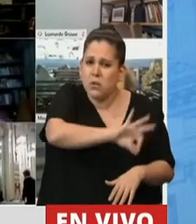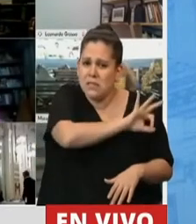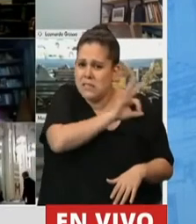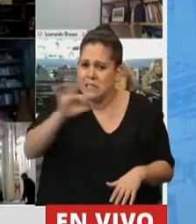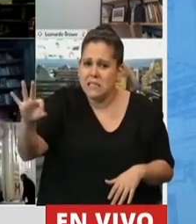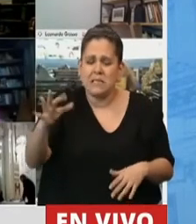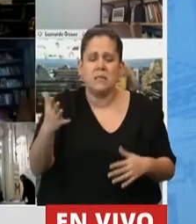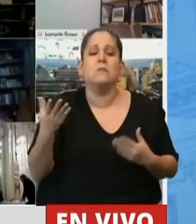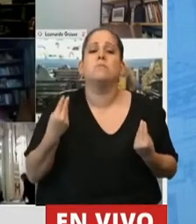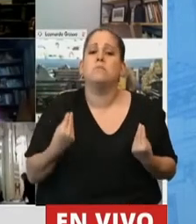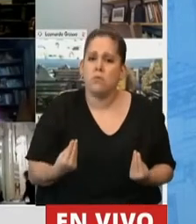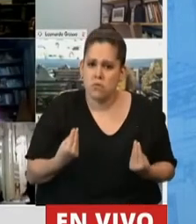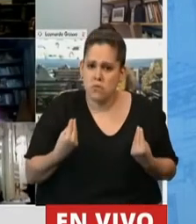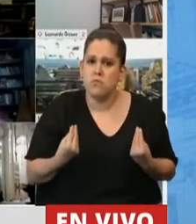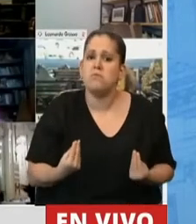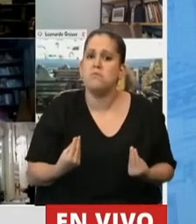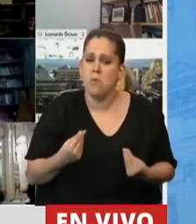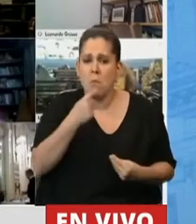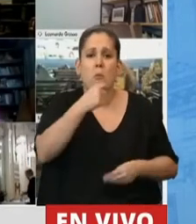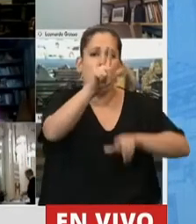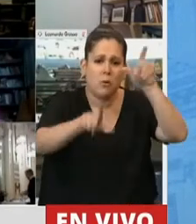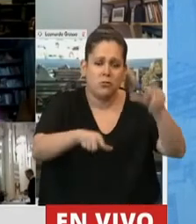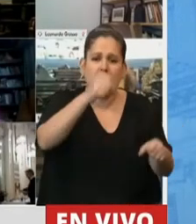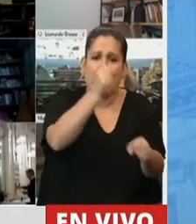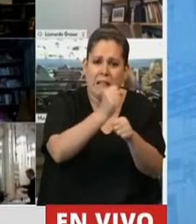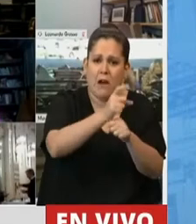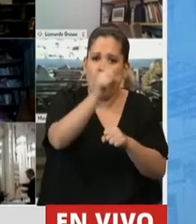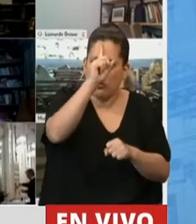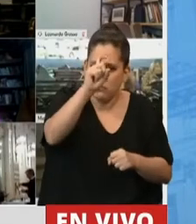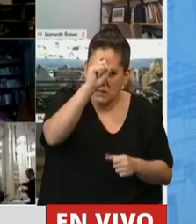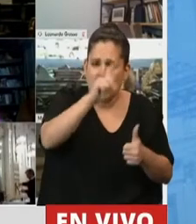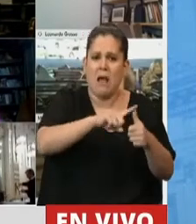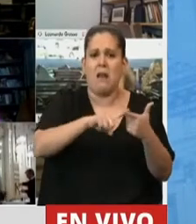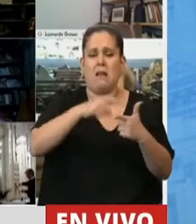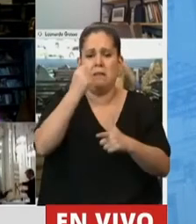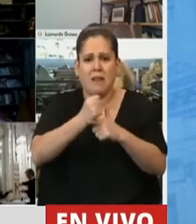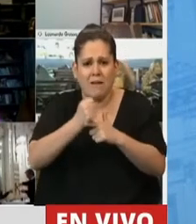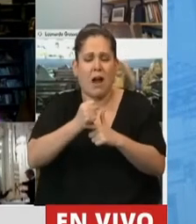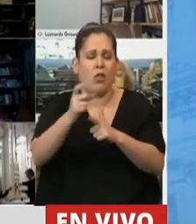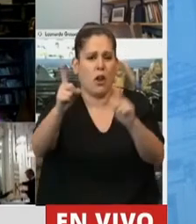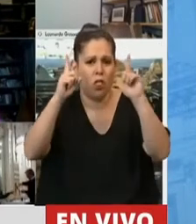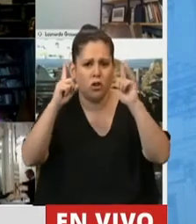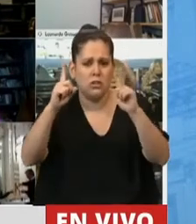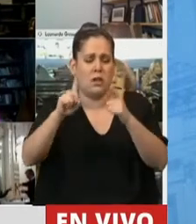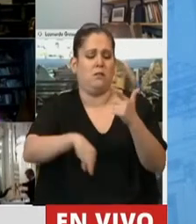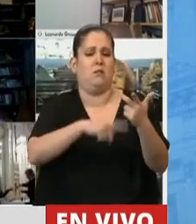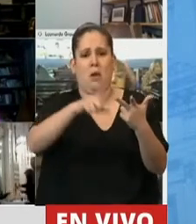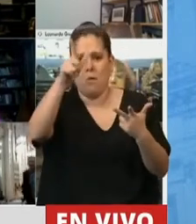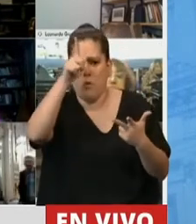hablo del personal de la salud pública, hablo de los docentes, hablo de las fuerzas,